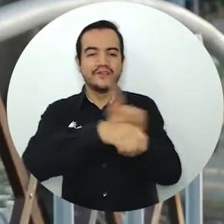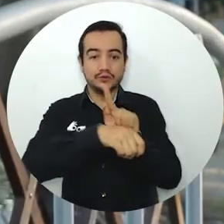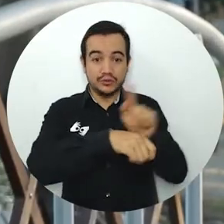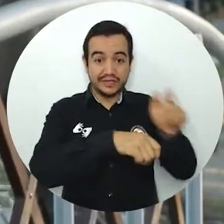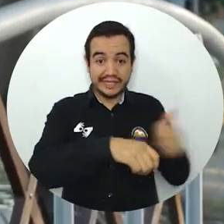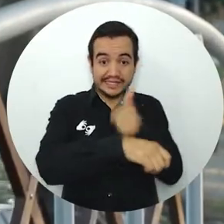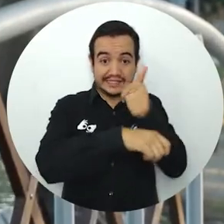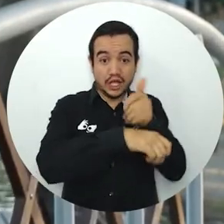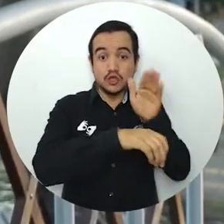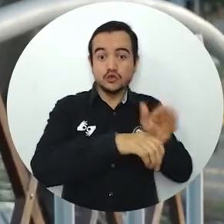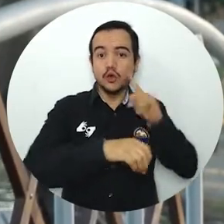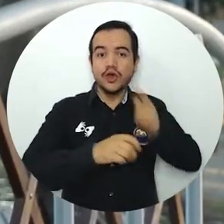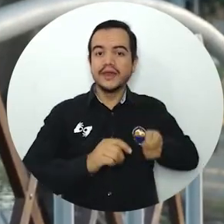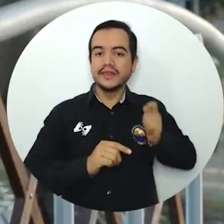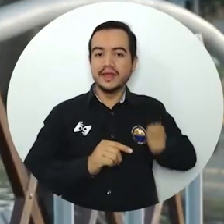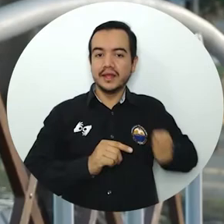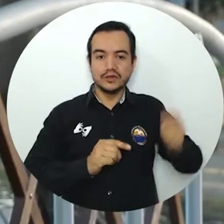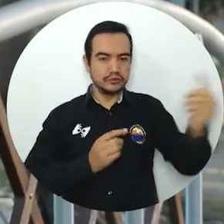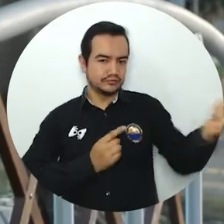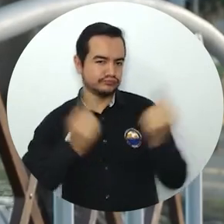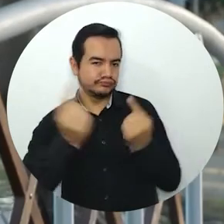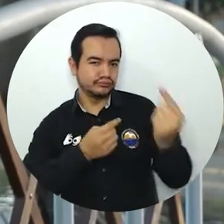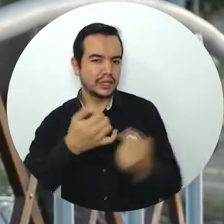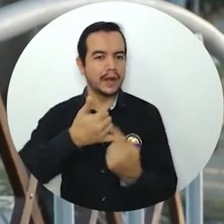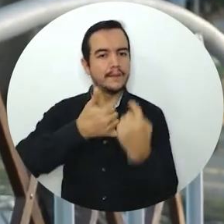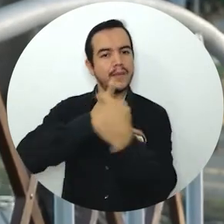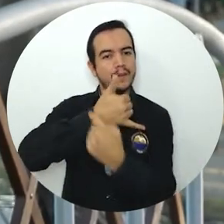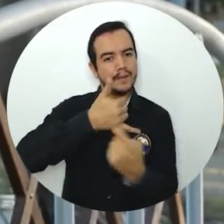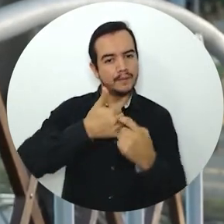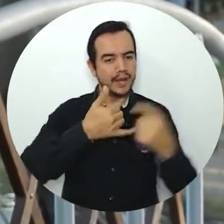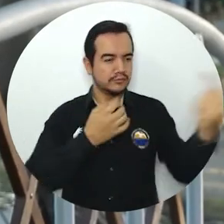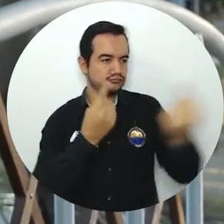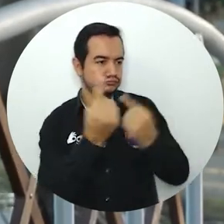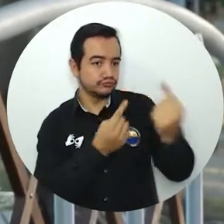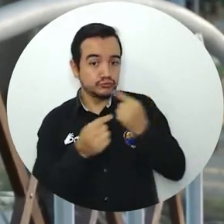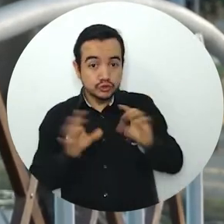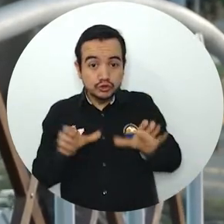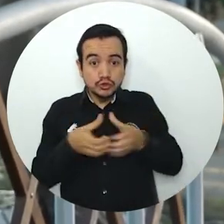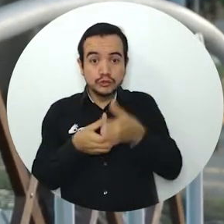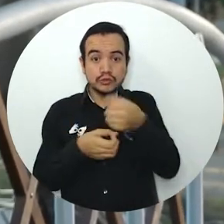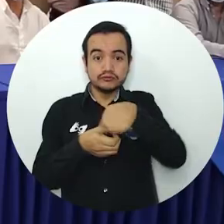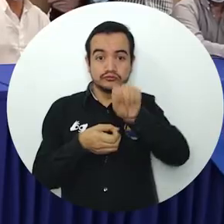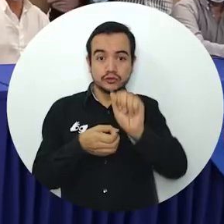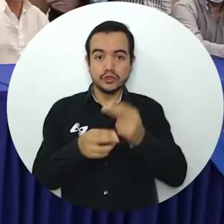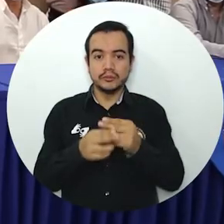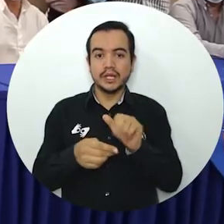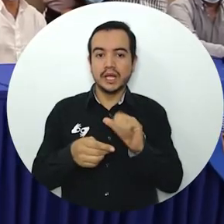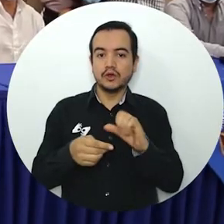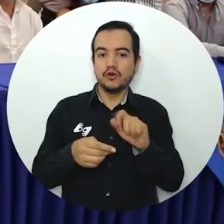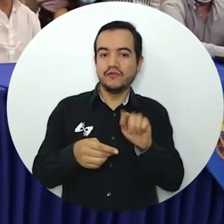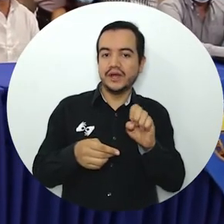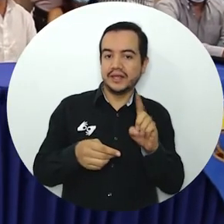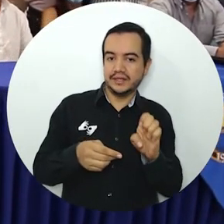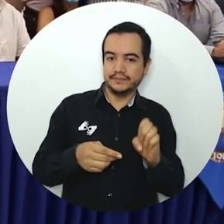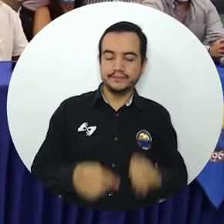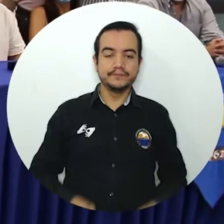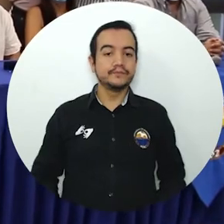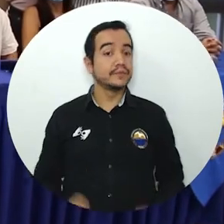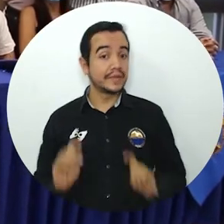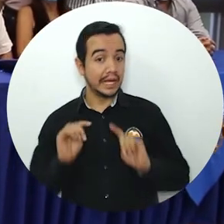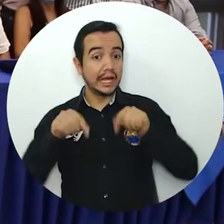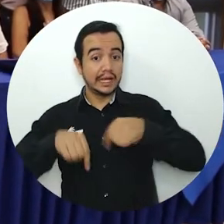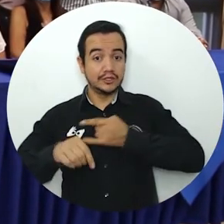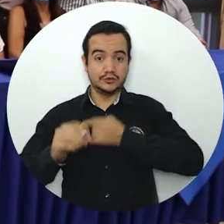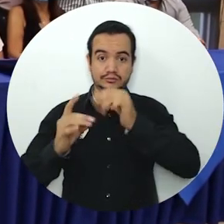fue organizada y desarrollada en alianza con la Asociación Colombiana de Facultades de Derecho, ACOFADE. Nuestra Casa de Estudios Superiores tuvo la